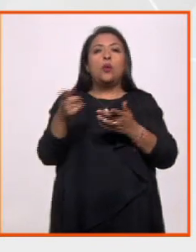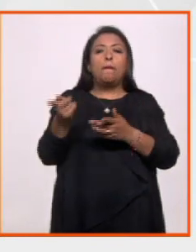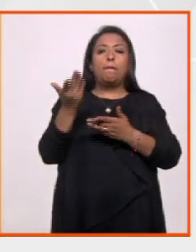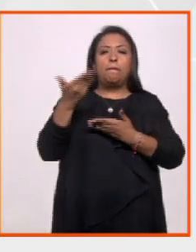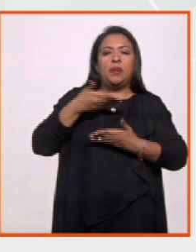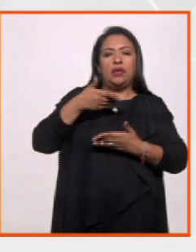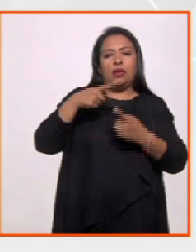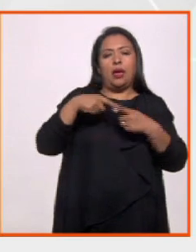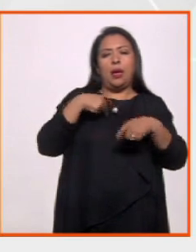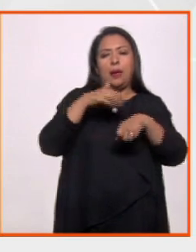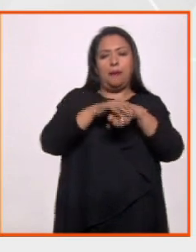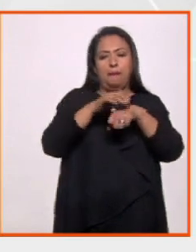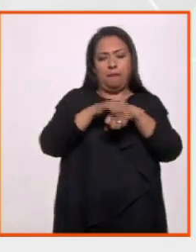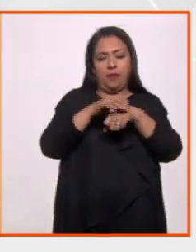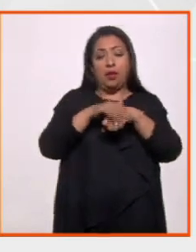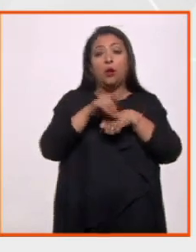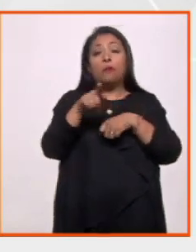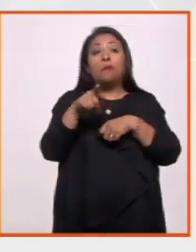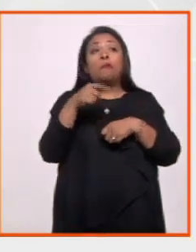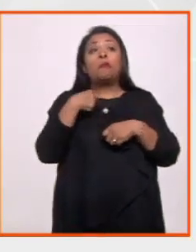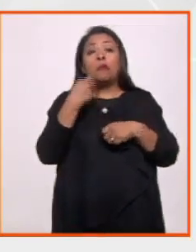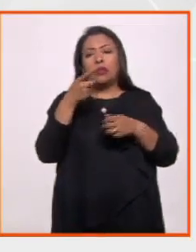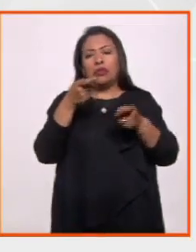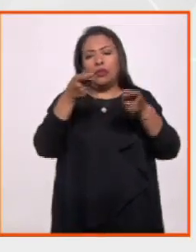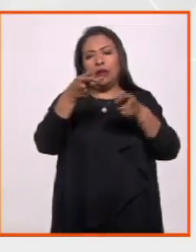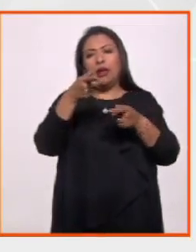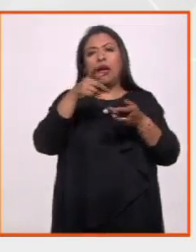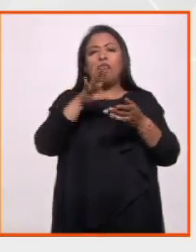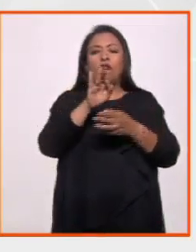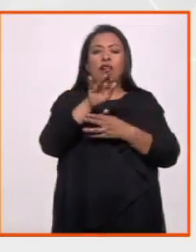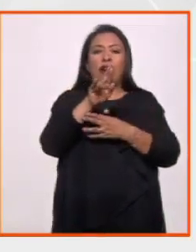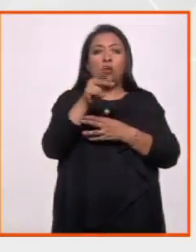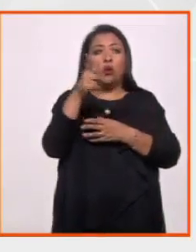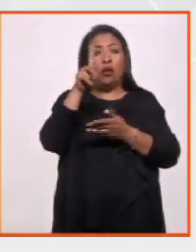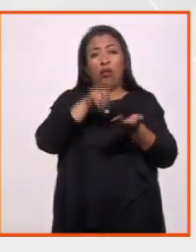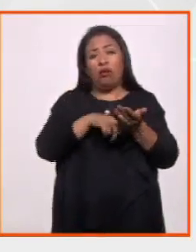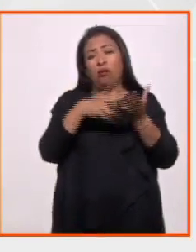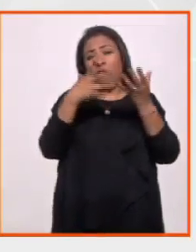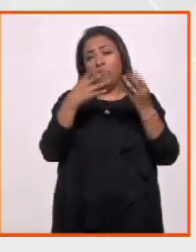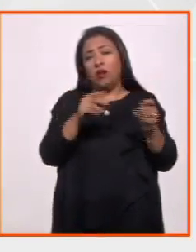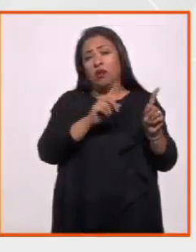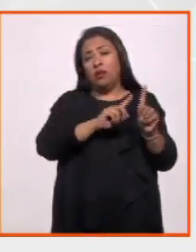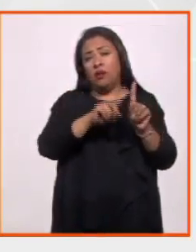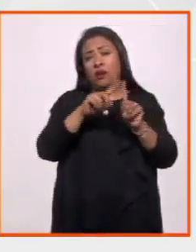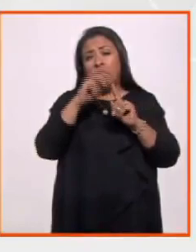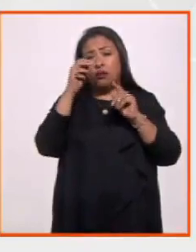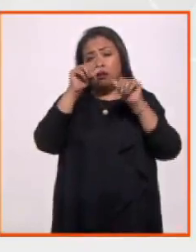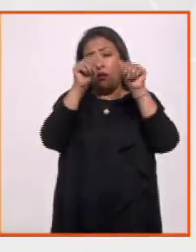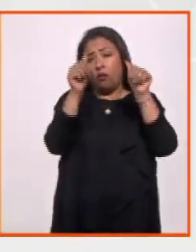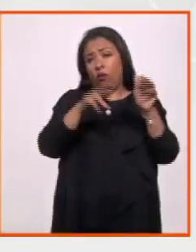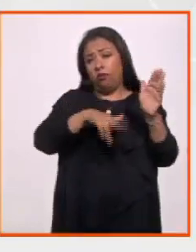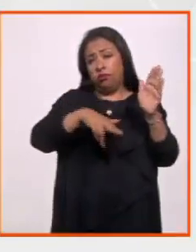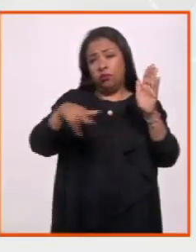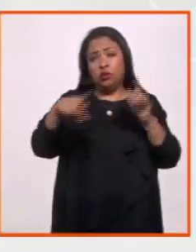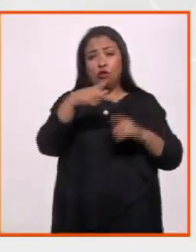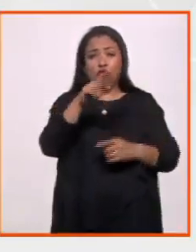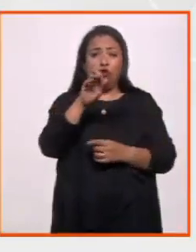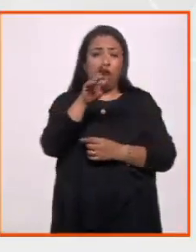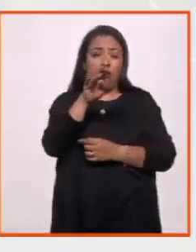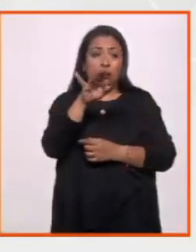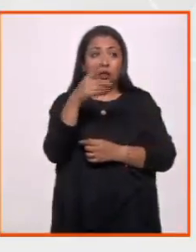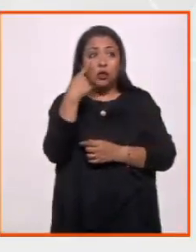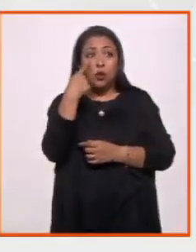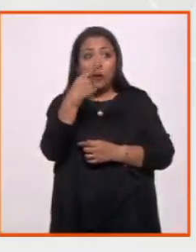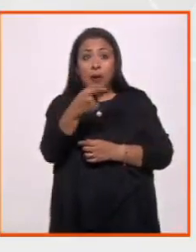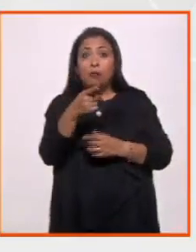y que tituló La Farándula, forman parte de la extensa y rica obra de Francisco Icaza. En las piezas reunidas podemos